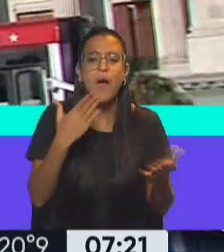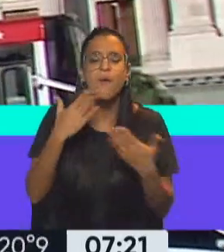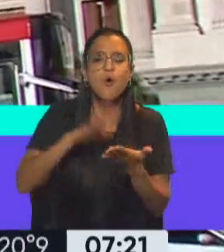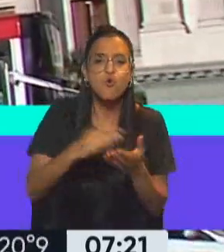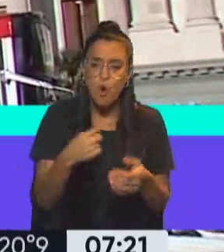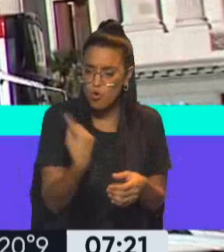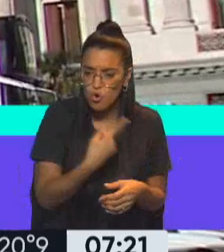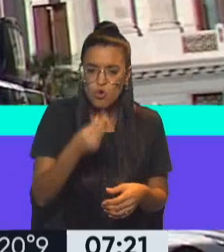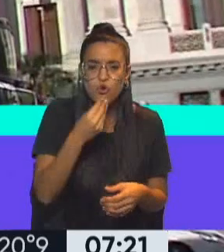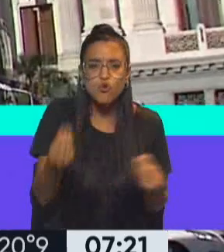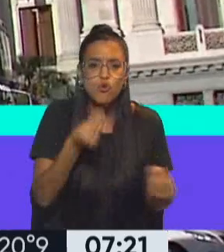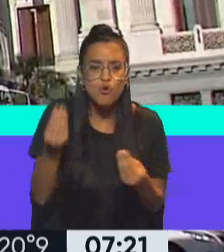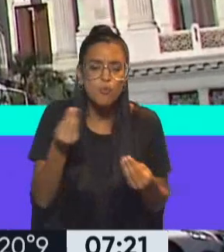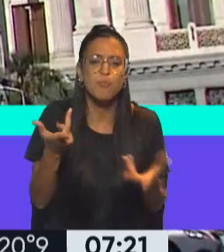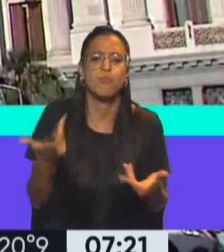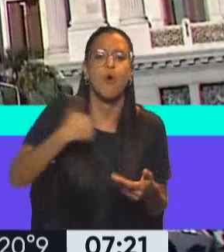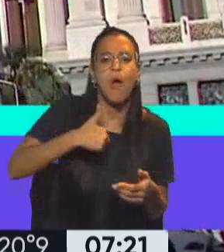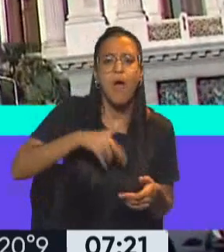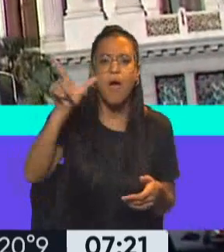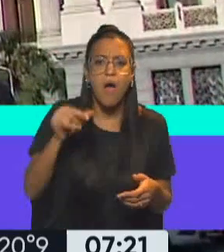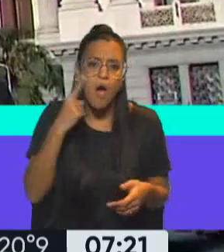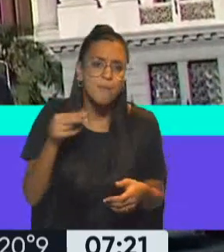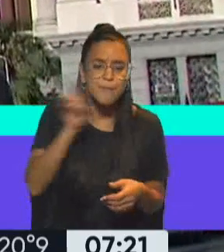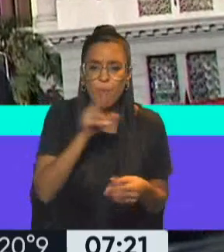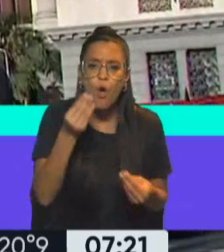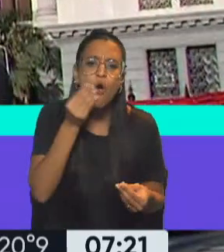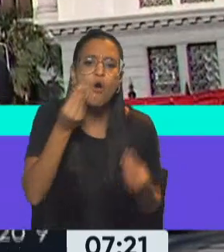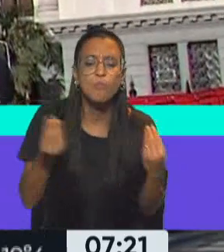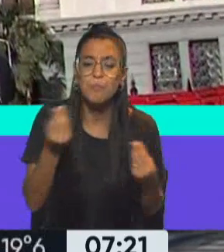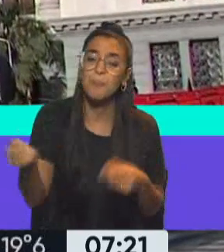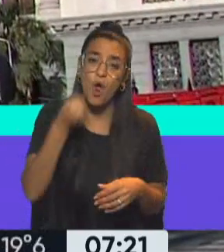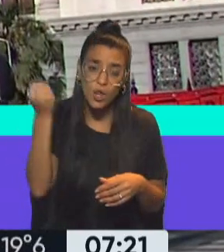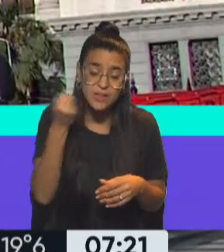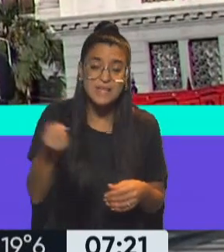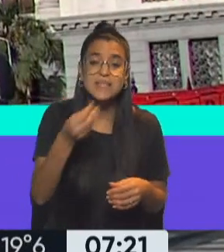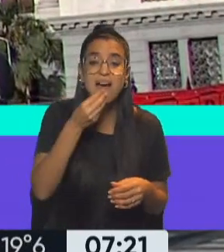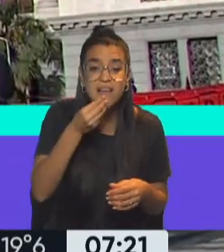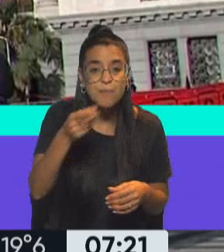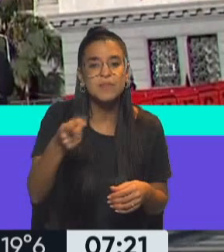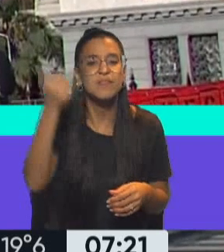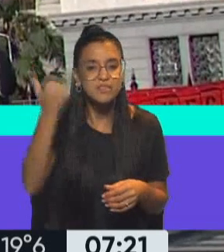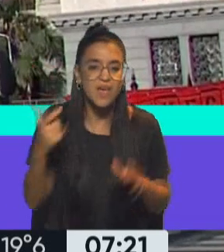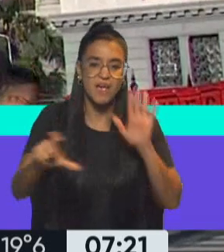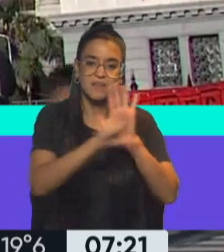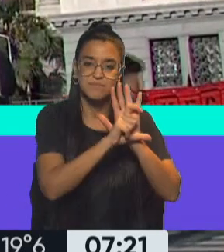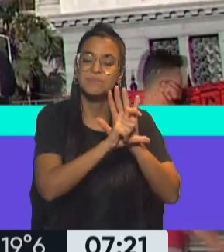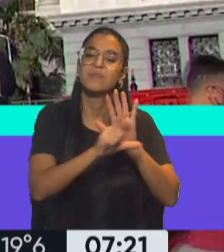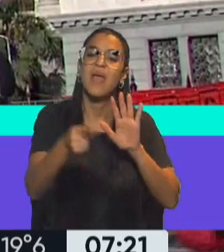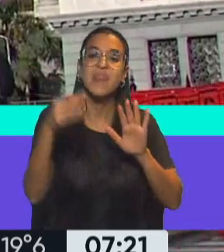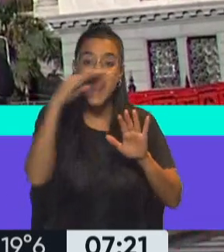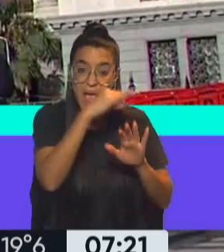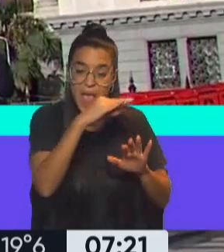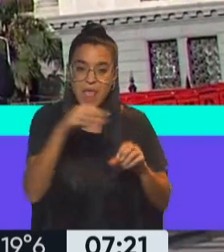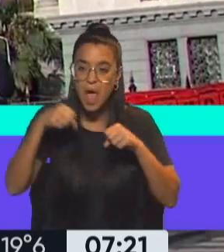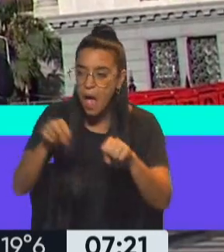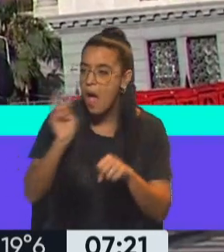nos nutrimos los argentinos y las argentinas. La importancia de que los alimentos tengan esta famosa etiqueta negra y uno en la góndola